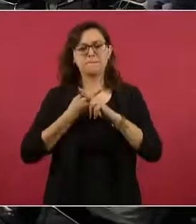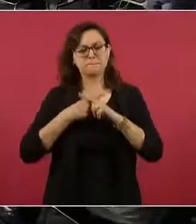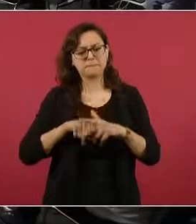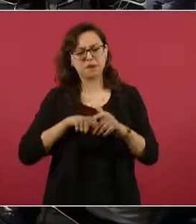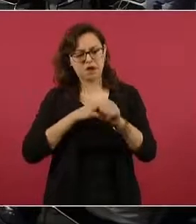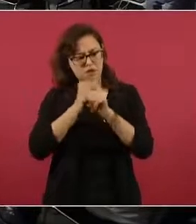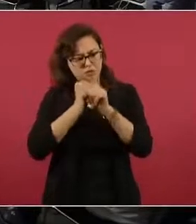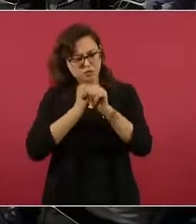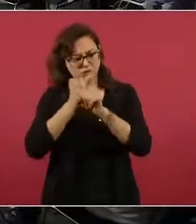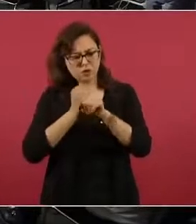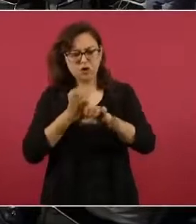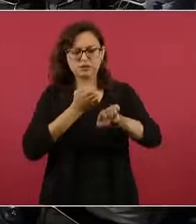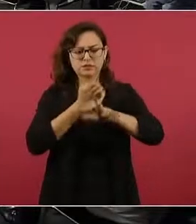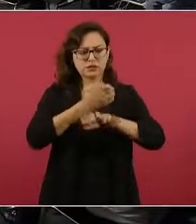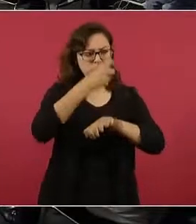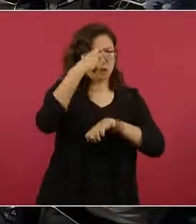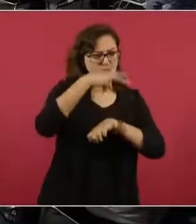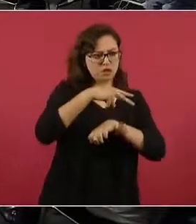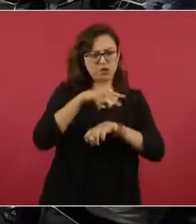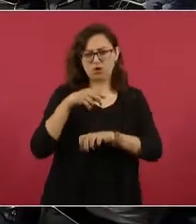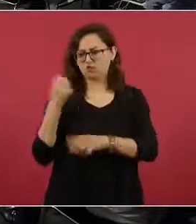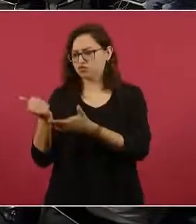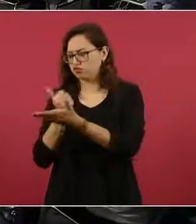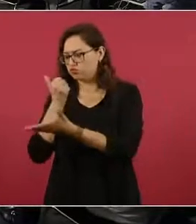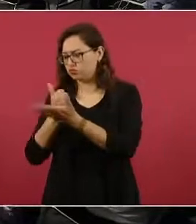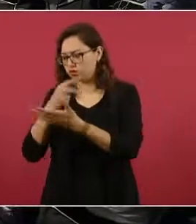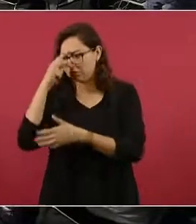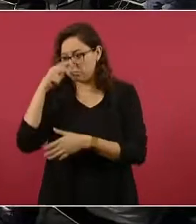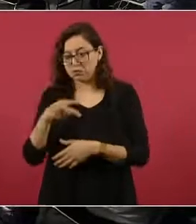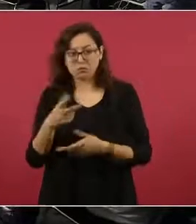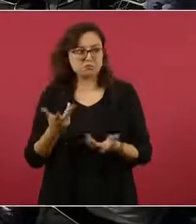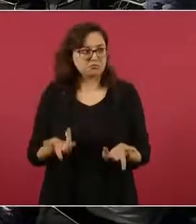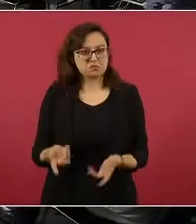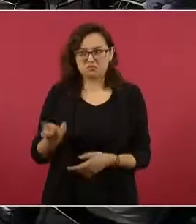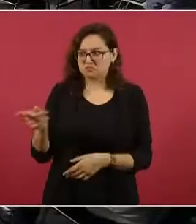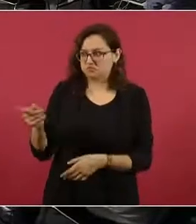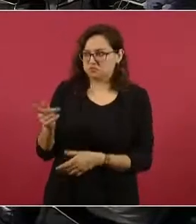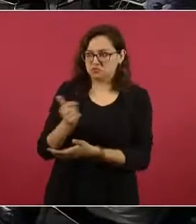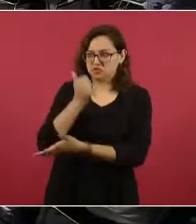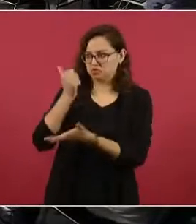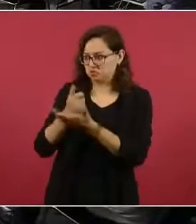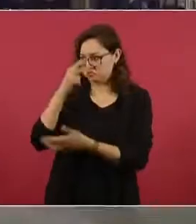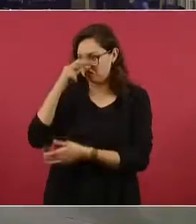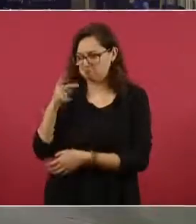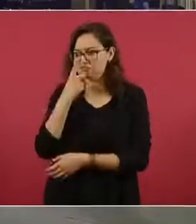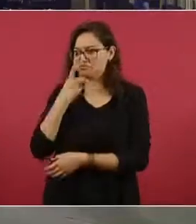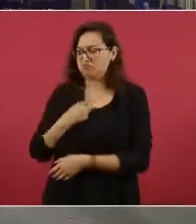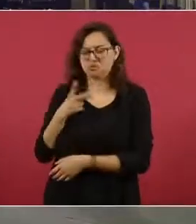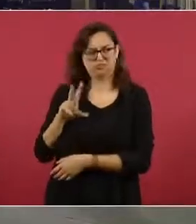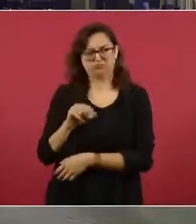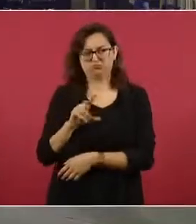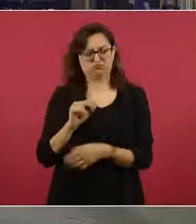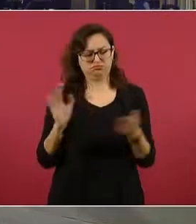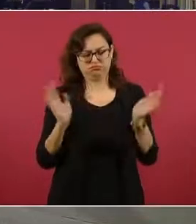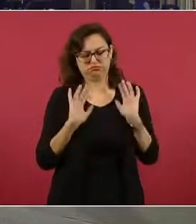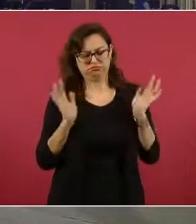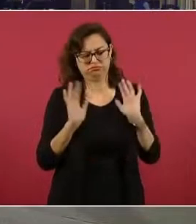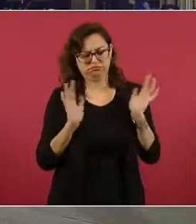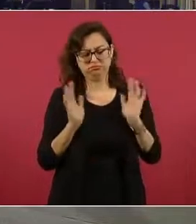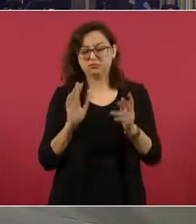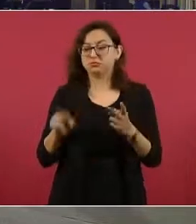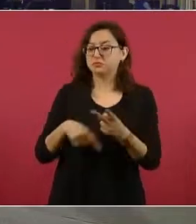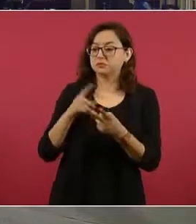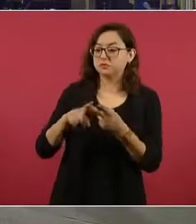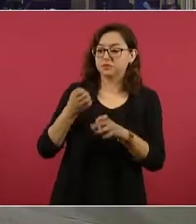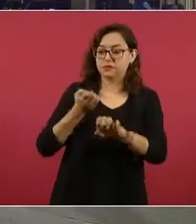de México como en la Ciudad de México. Se confirma que en la Ciudad de México no hay nada y en el Estado de México sí hay una carpeta de investigación,